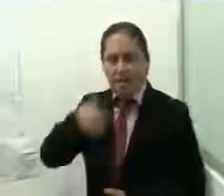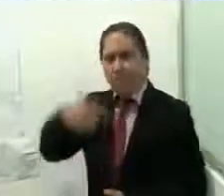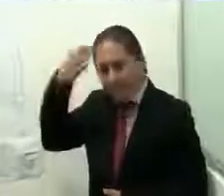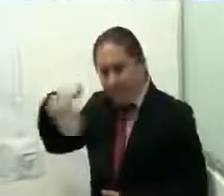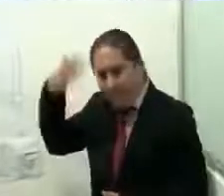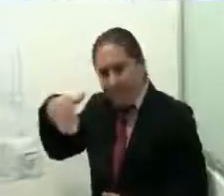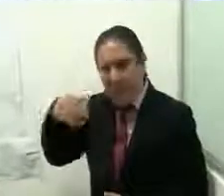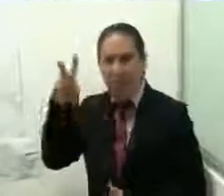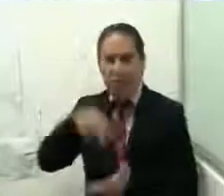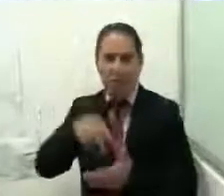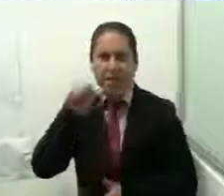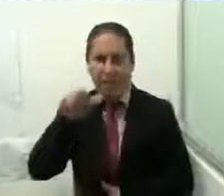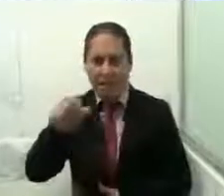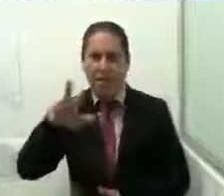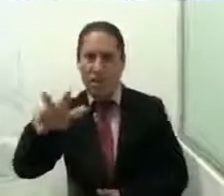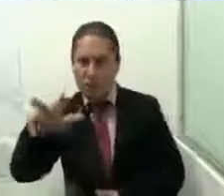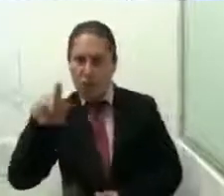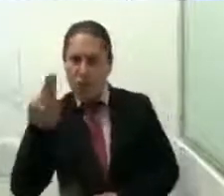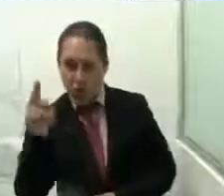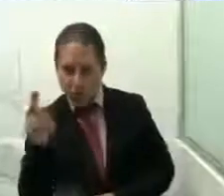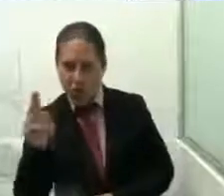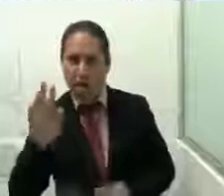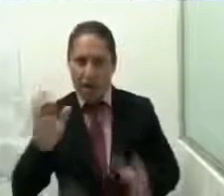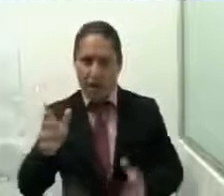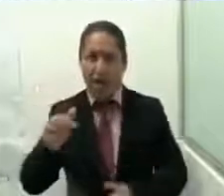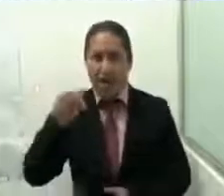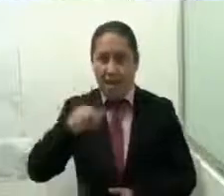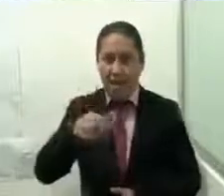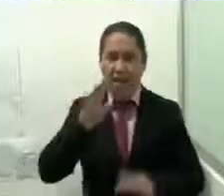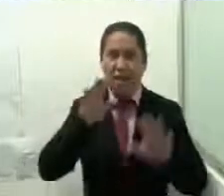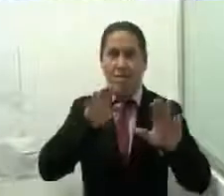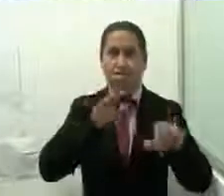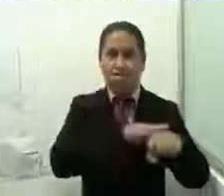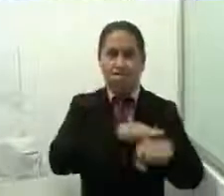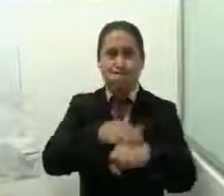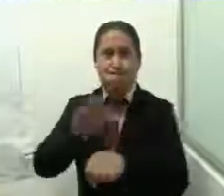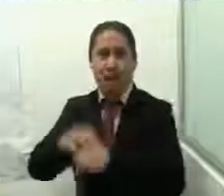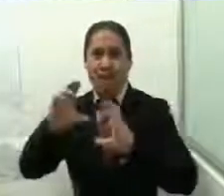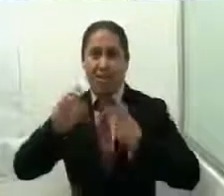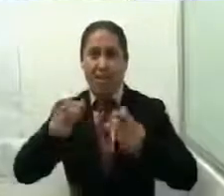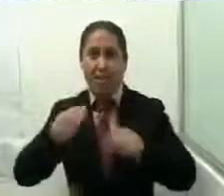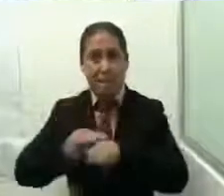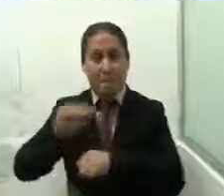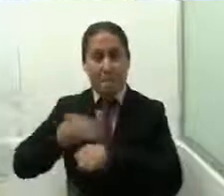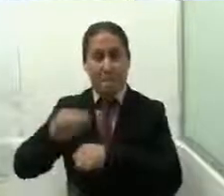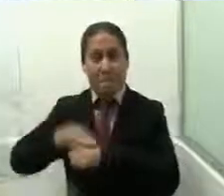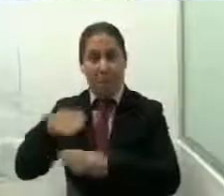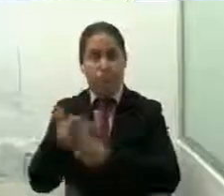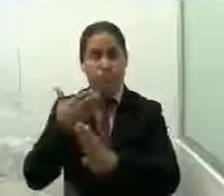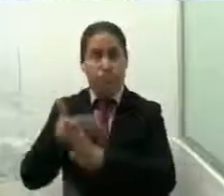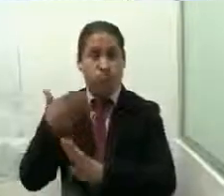2016 se declaró la alerta de violencia de género en el estado de Chiapas. A partir de esta